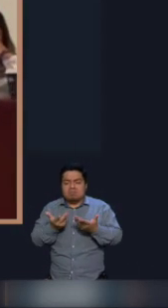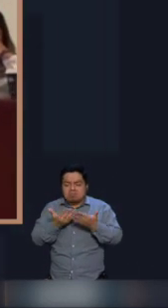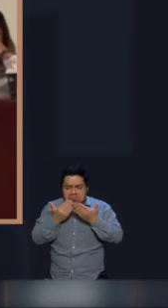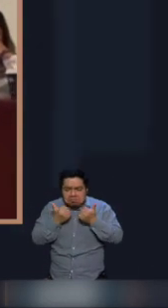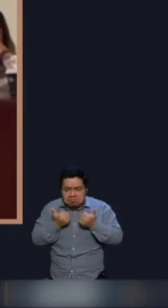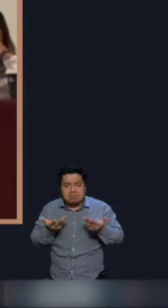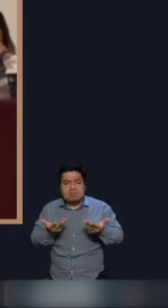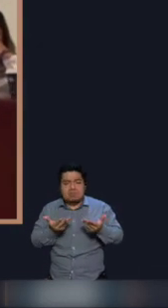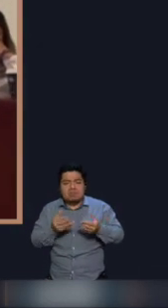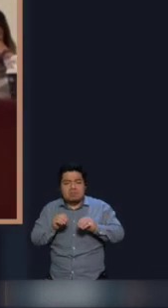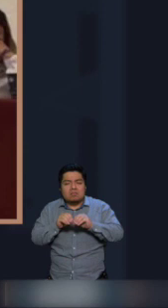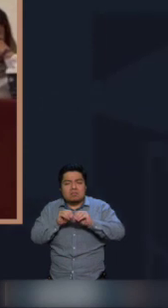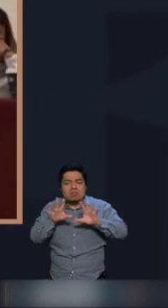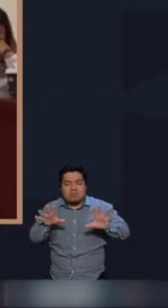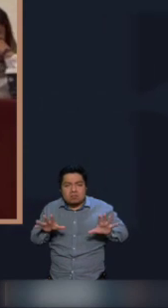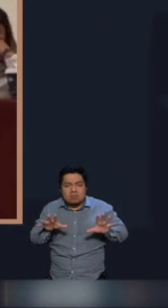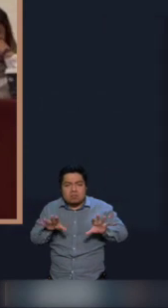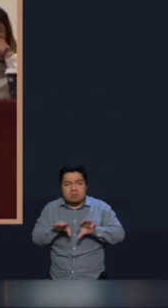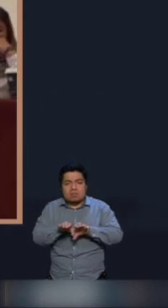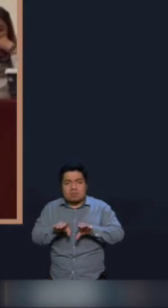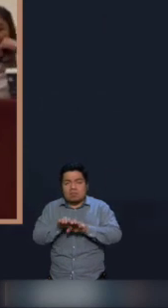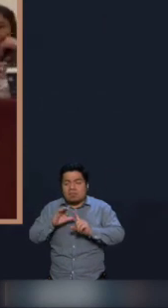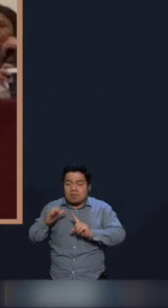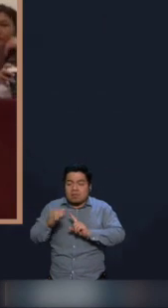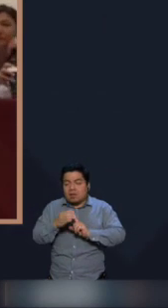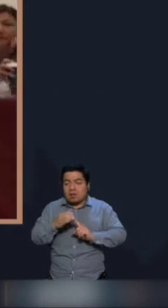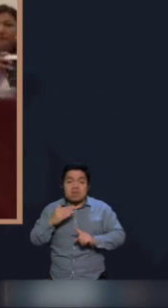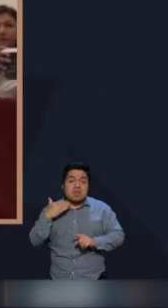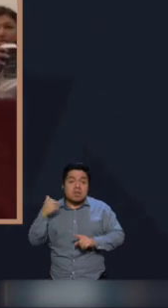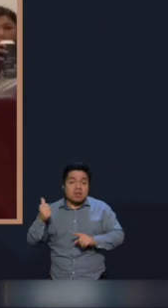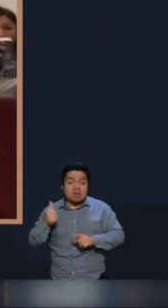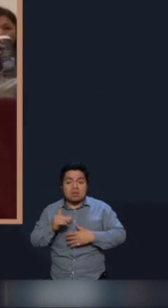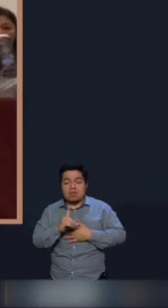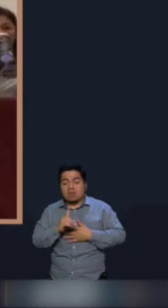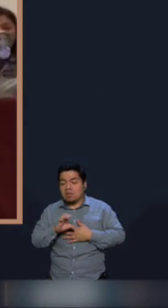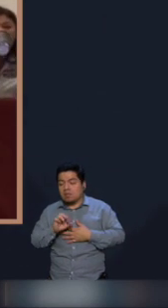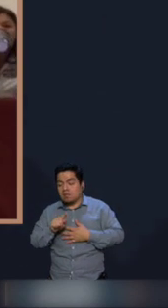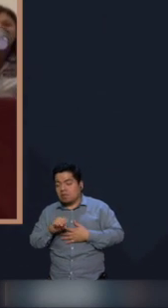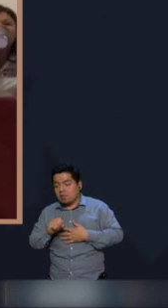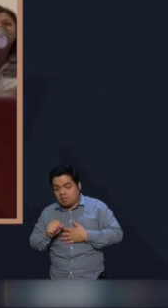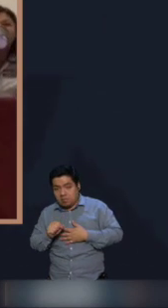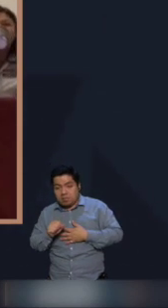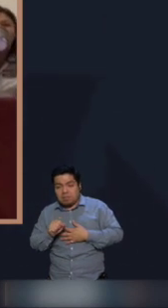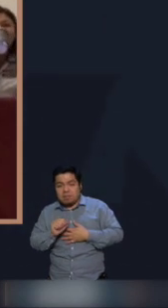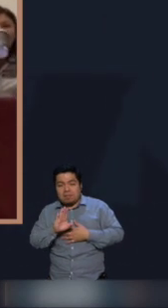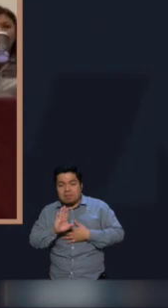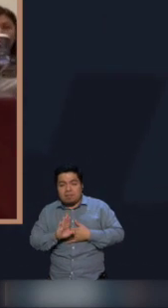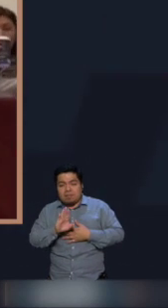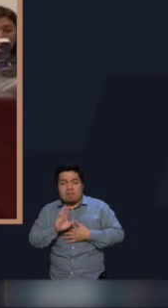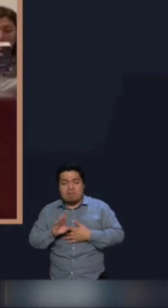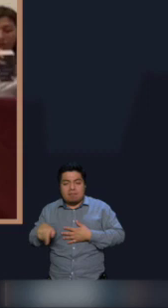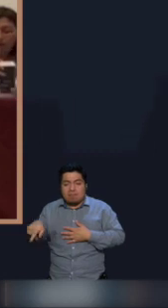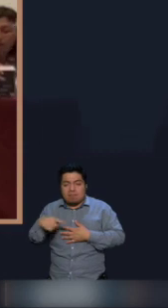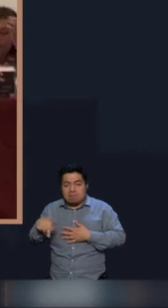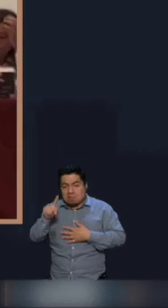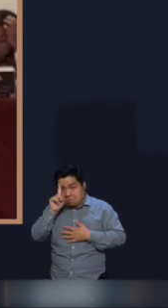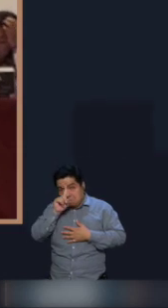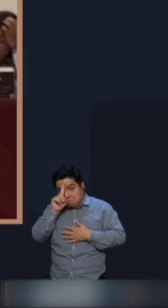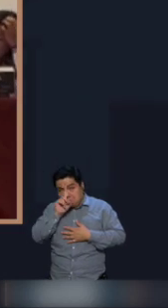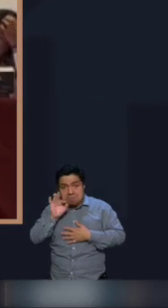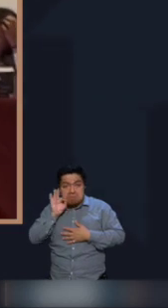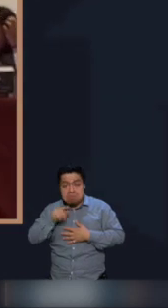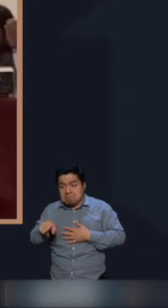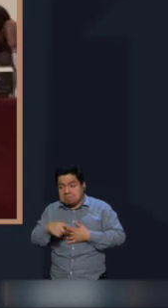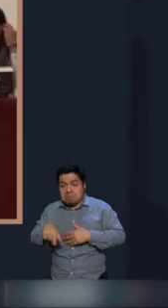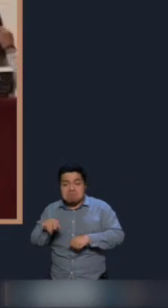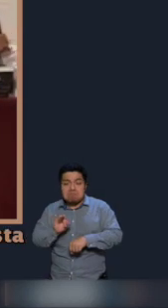que exista la comisión de delitos, de un delito. Parece que los consejeros no saben que